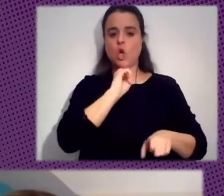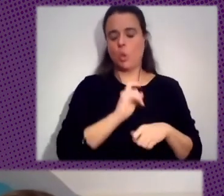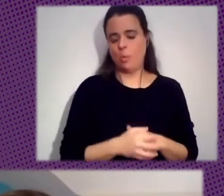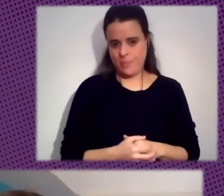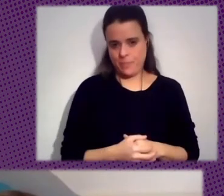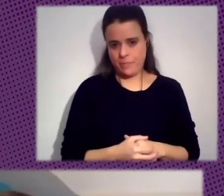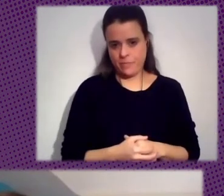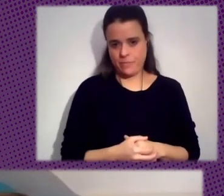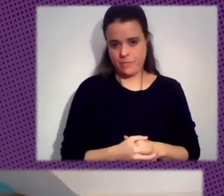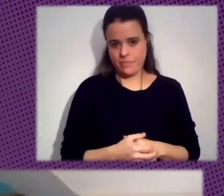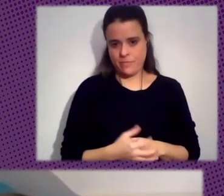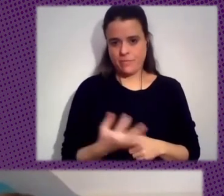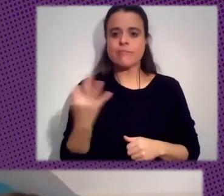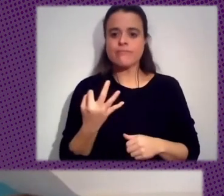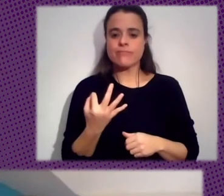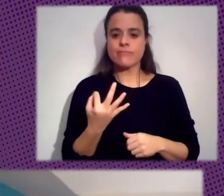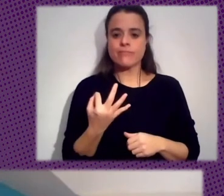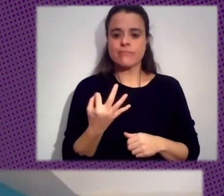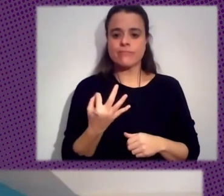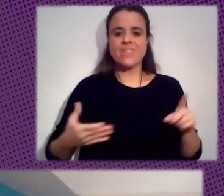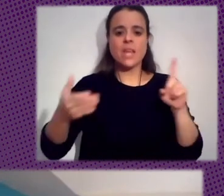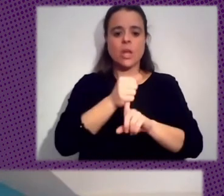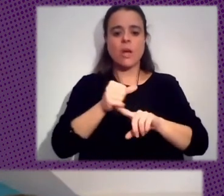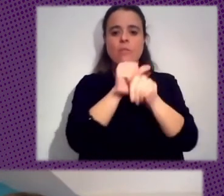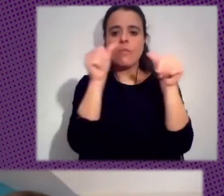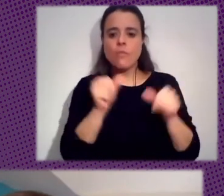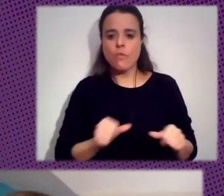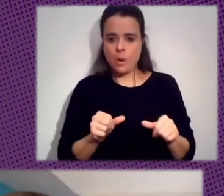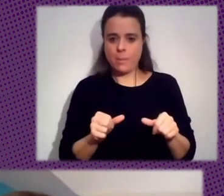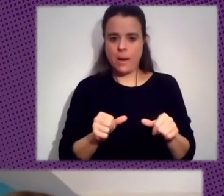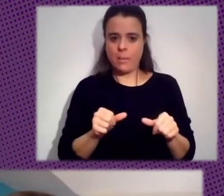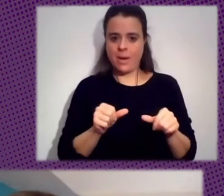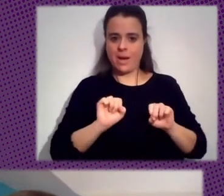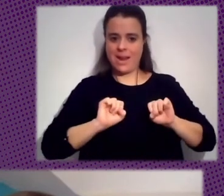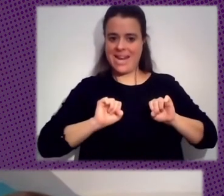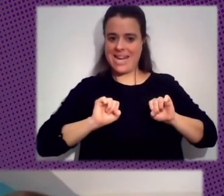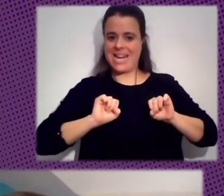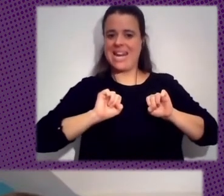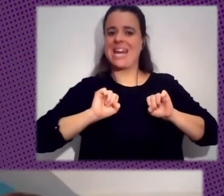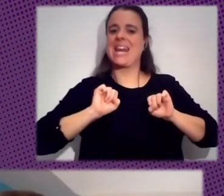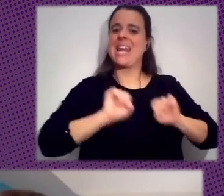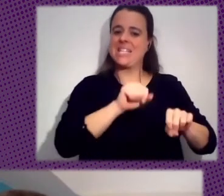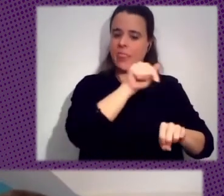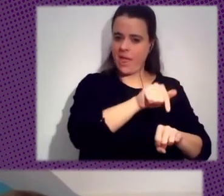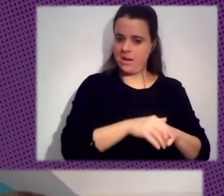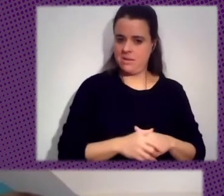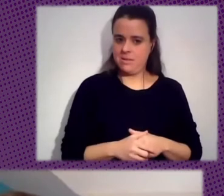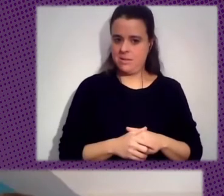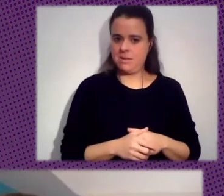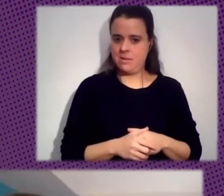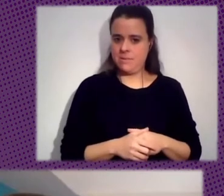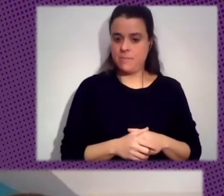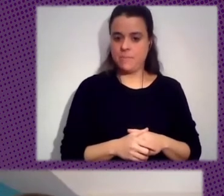Encontrar Las Formas De Rechazar Esta Racionalidad Universal De La Recopilación Y Extracción De Datos Que Dice